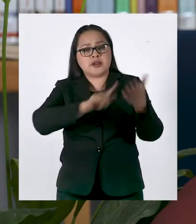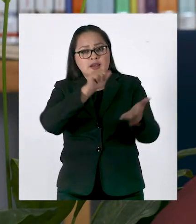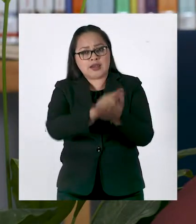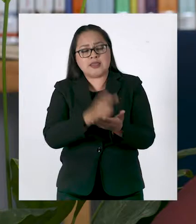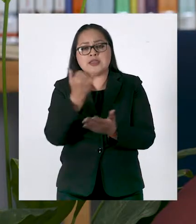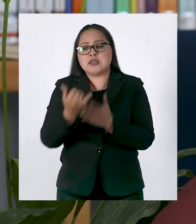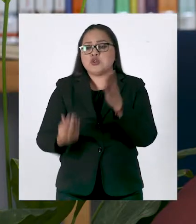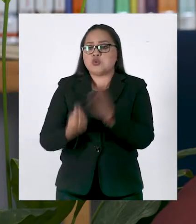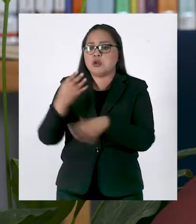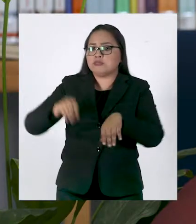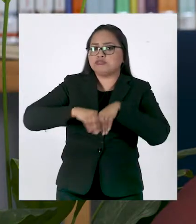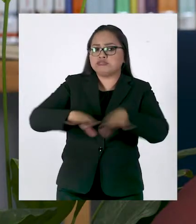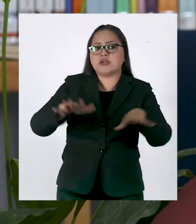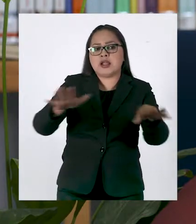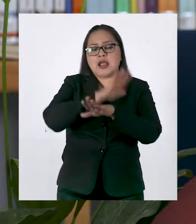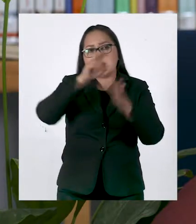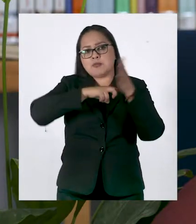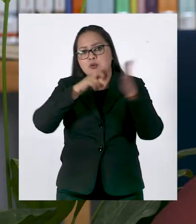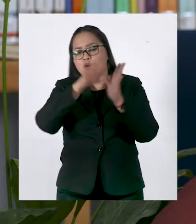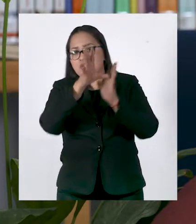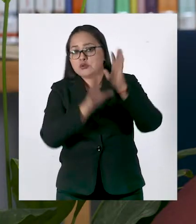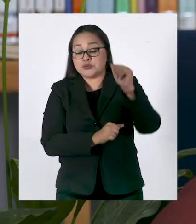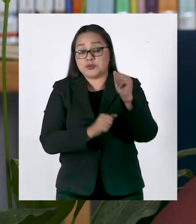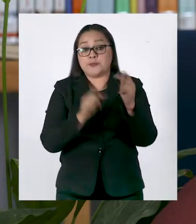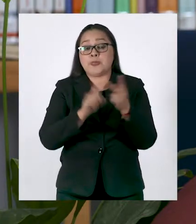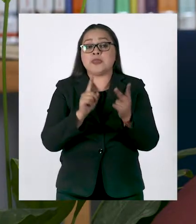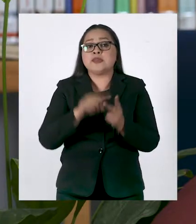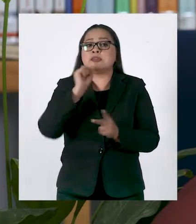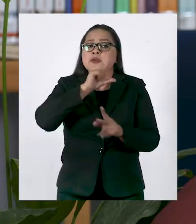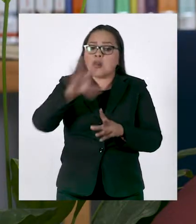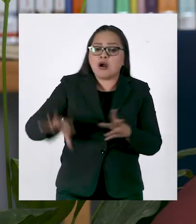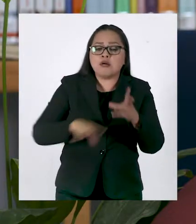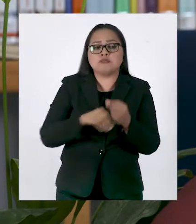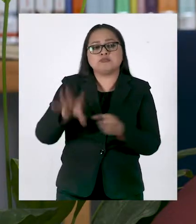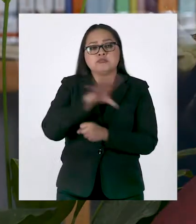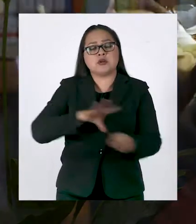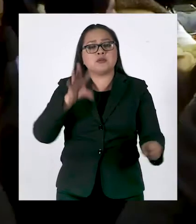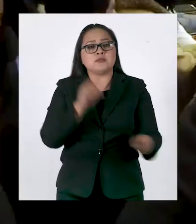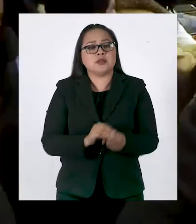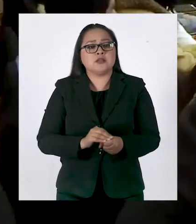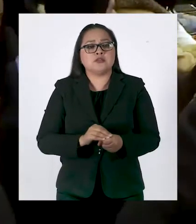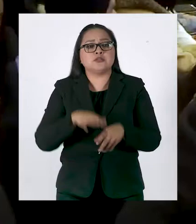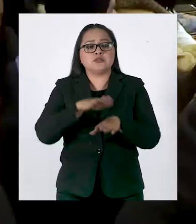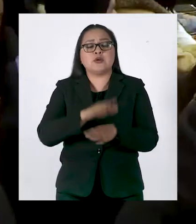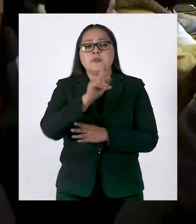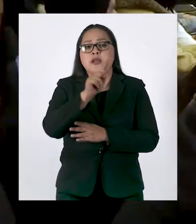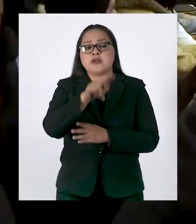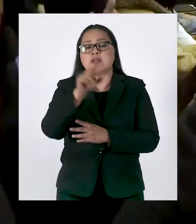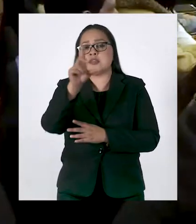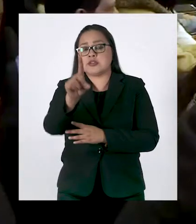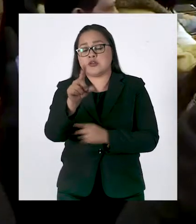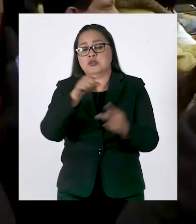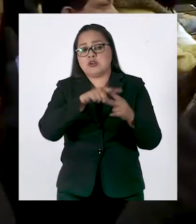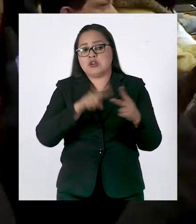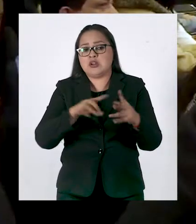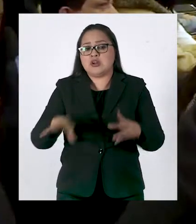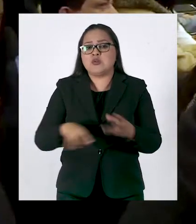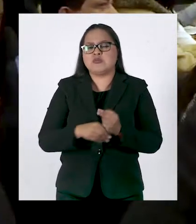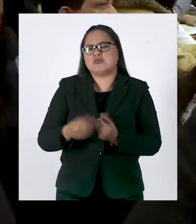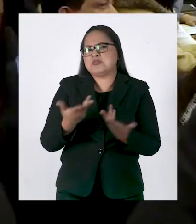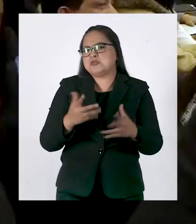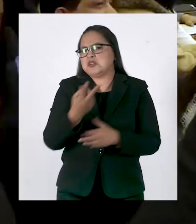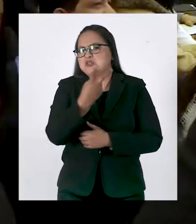leyes y decretos de reformas constitucionales. El total de votaciones junto con el Plan Nacional de Desarrollo,